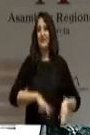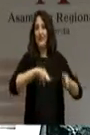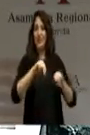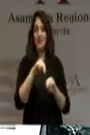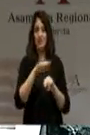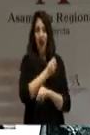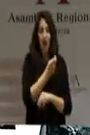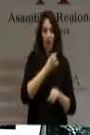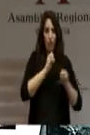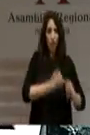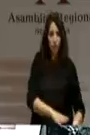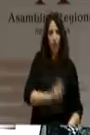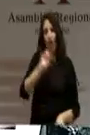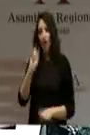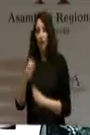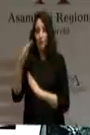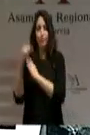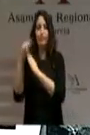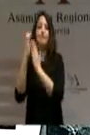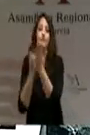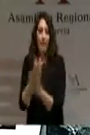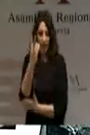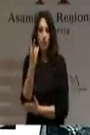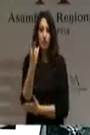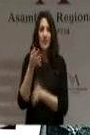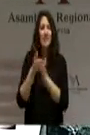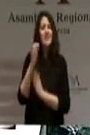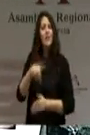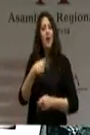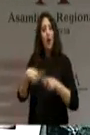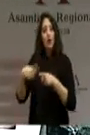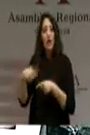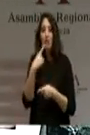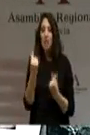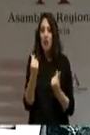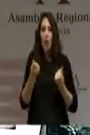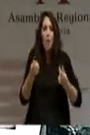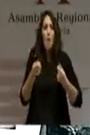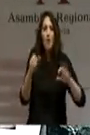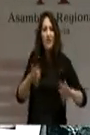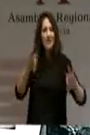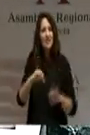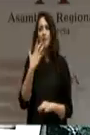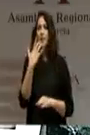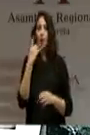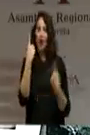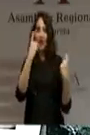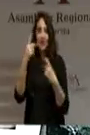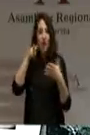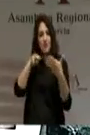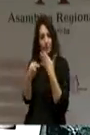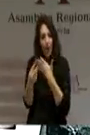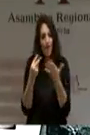otros. También podríamos hablar de cosas que no cuestan dinero y no se han hecho, como la necesidad de transparencia, de